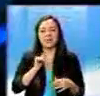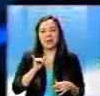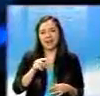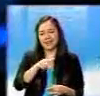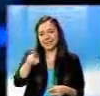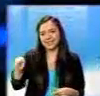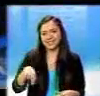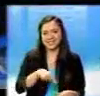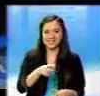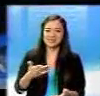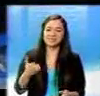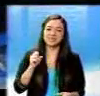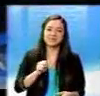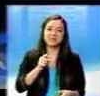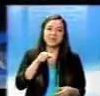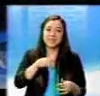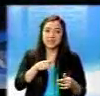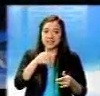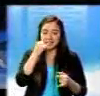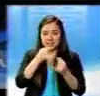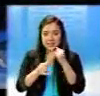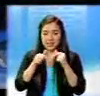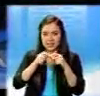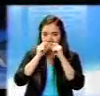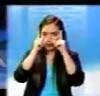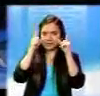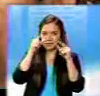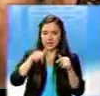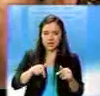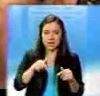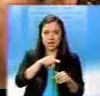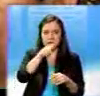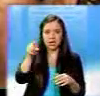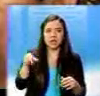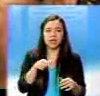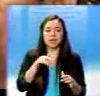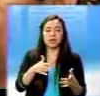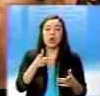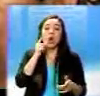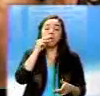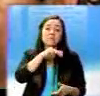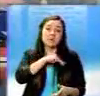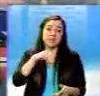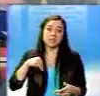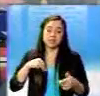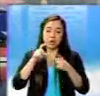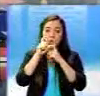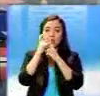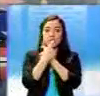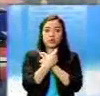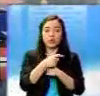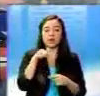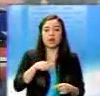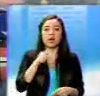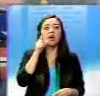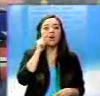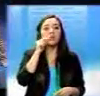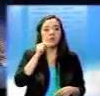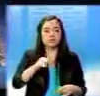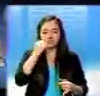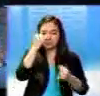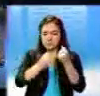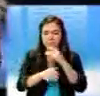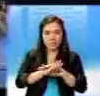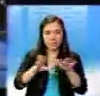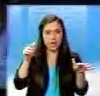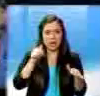¡Como broche de oro! El momento más desconcertante de la semana. El flamante ministro de Cultura. Ahora no solo destroza el baktum.